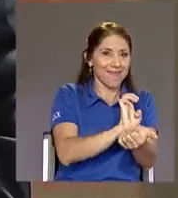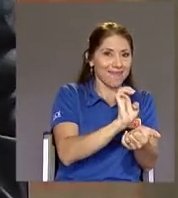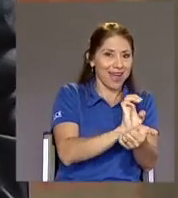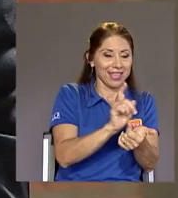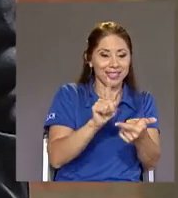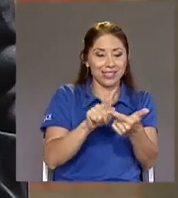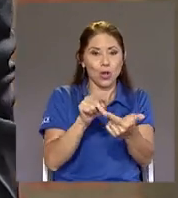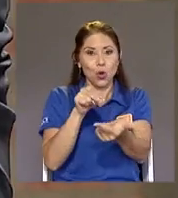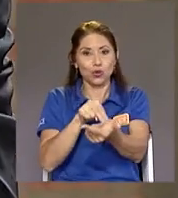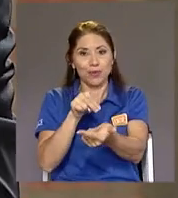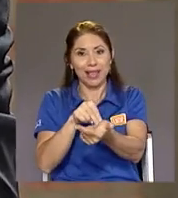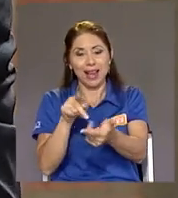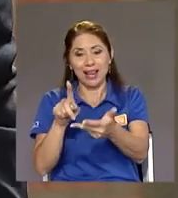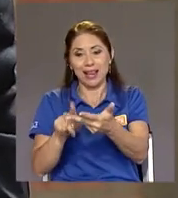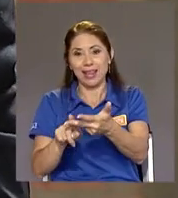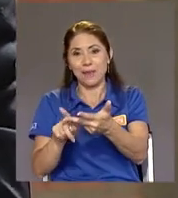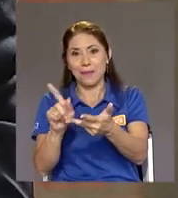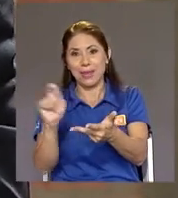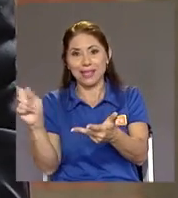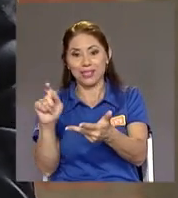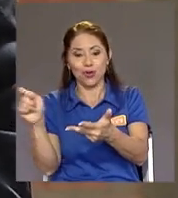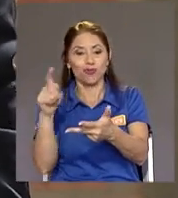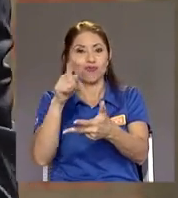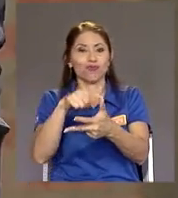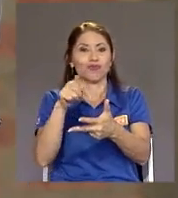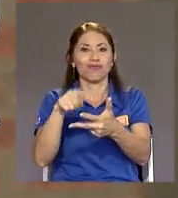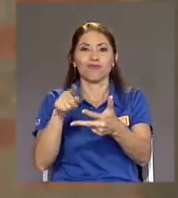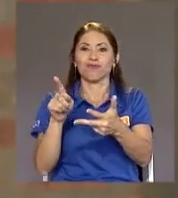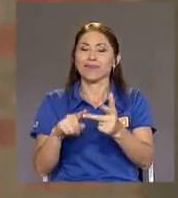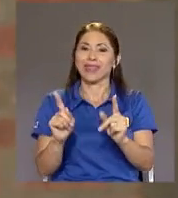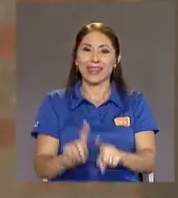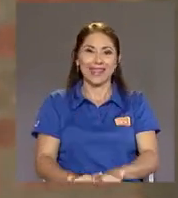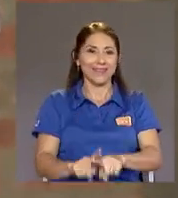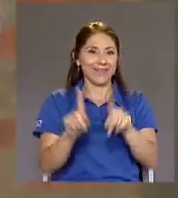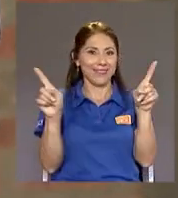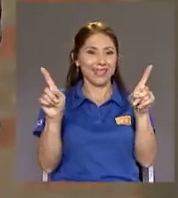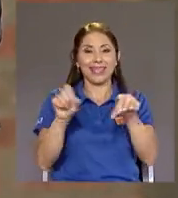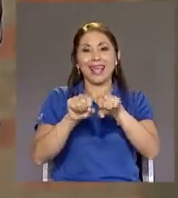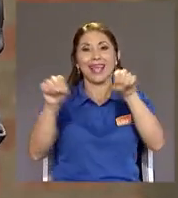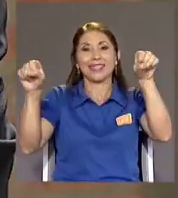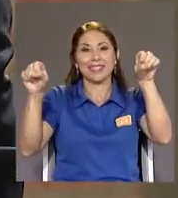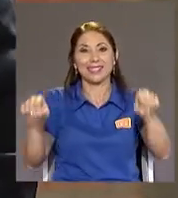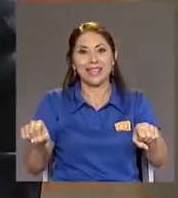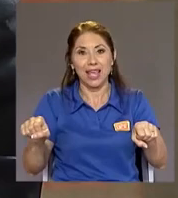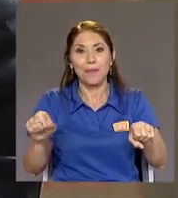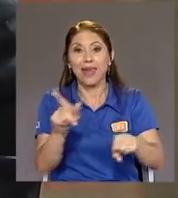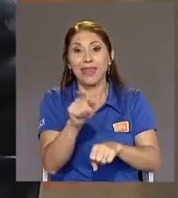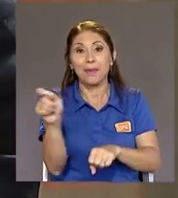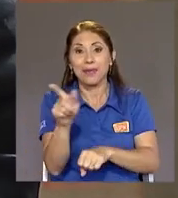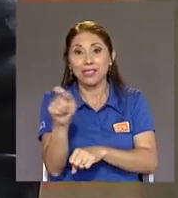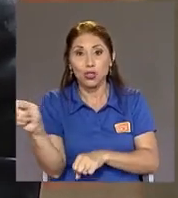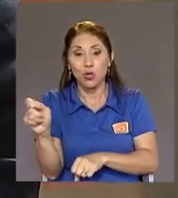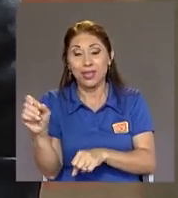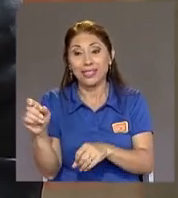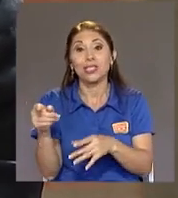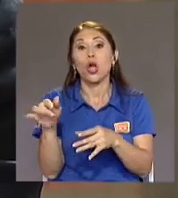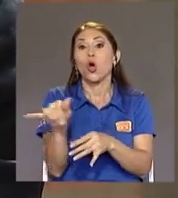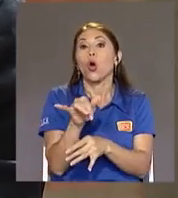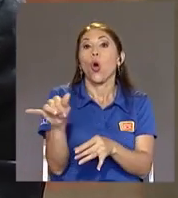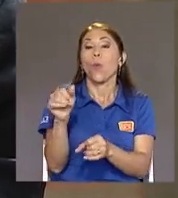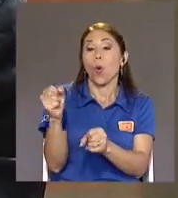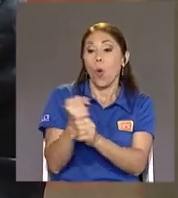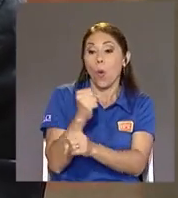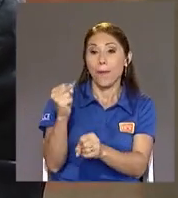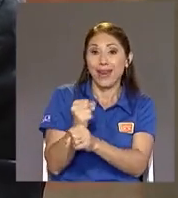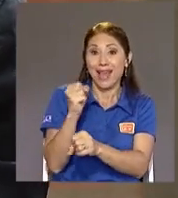pensión El sistema De pensiones Como operación De las pensiones Está funcionando Muy bien Eso es algo Que yo